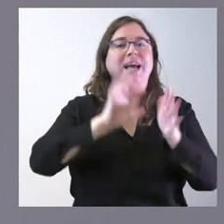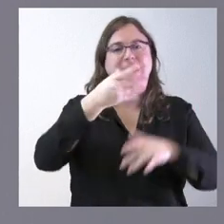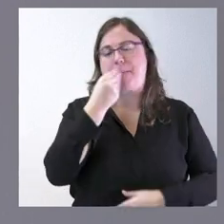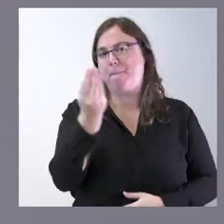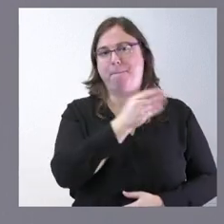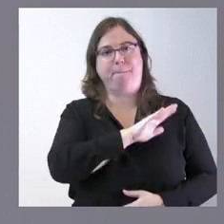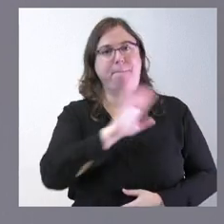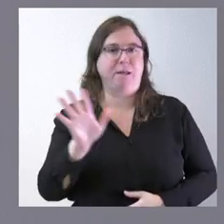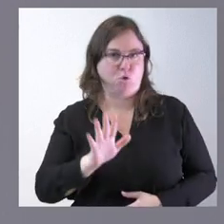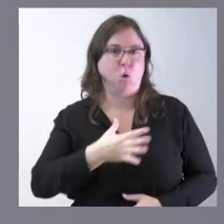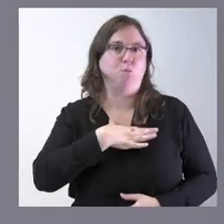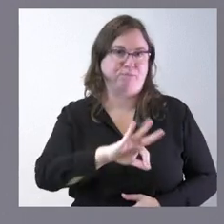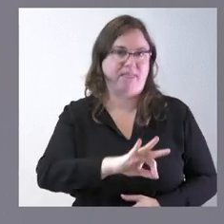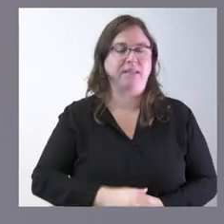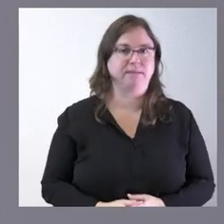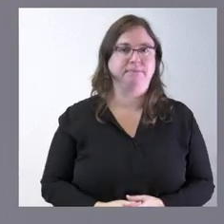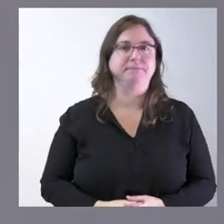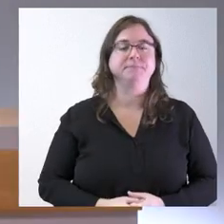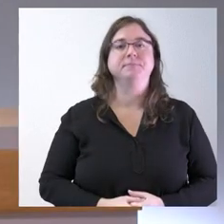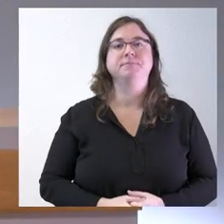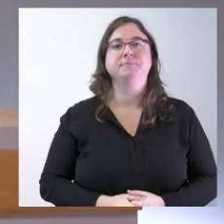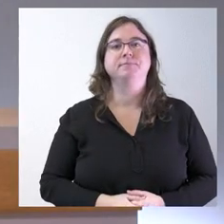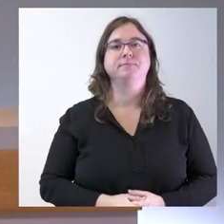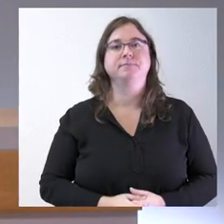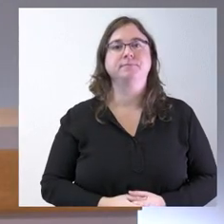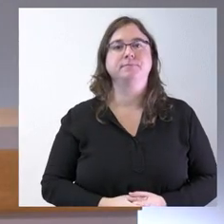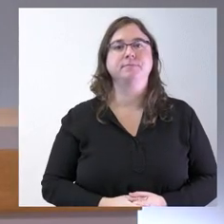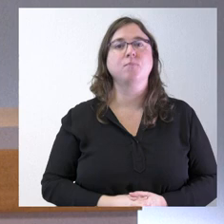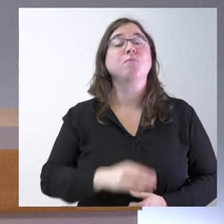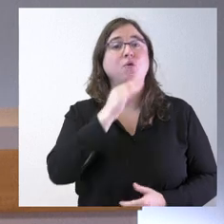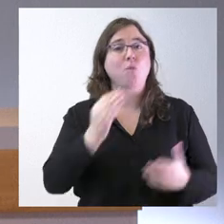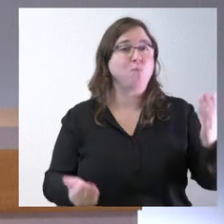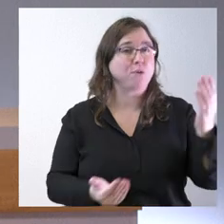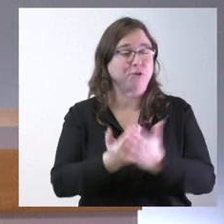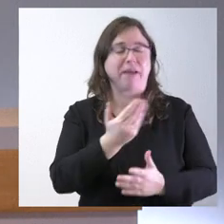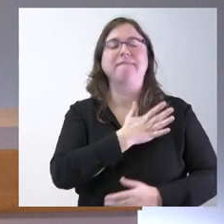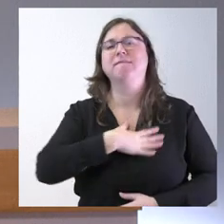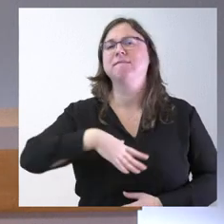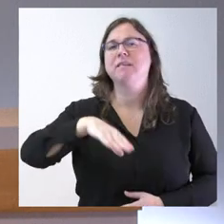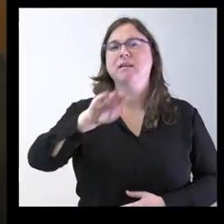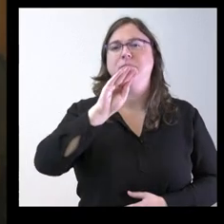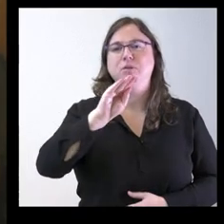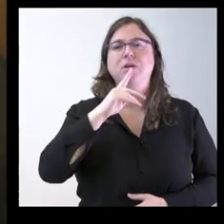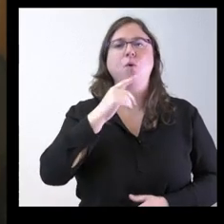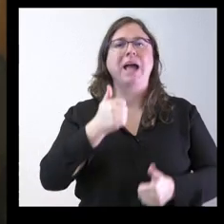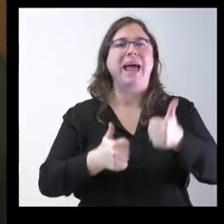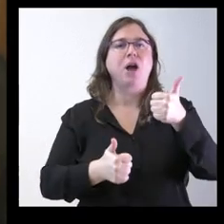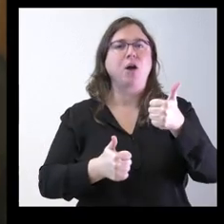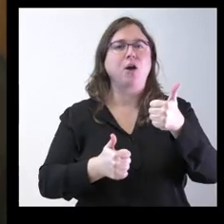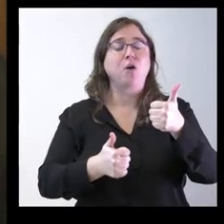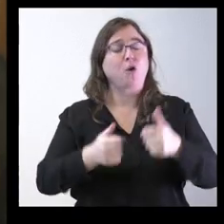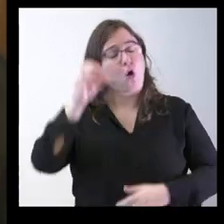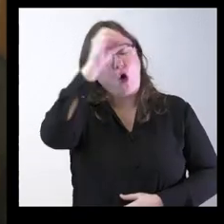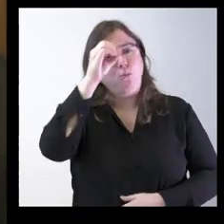que se van a poder presentar en este proceso. Sí, hola, buenos días. Yo quería preguntar por la posición de la Junta ante la exhumación de